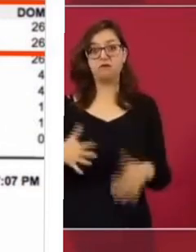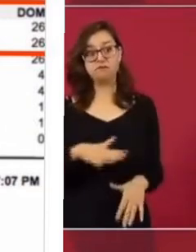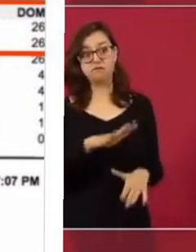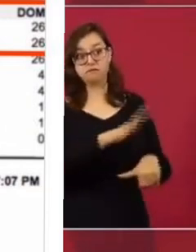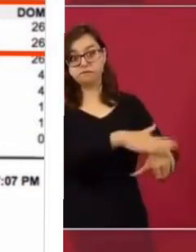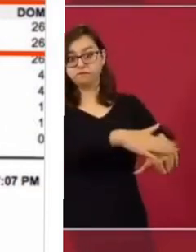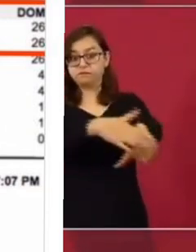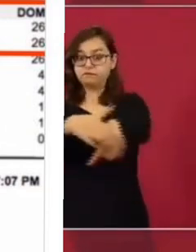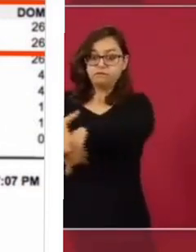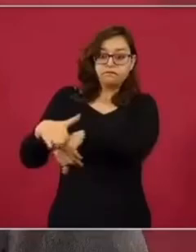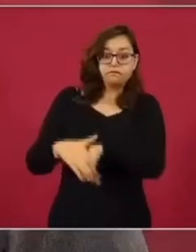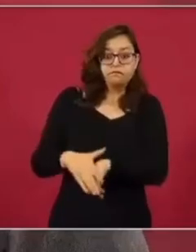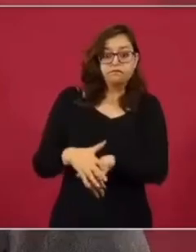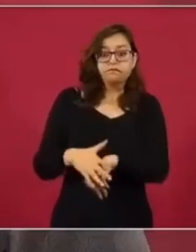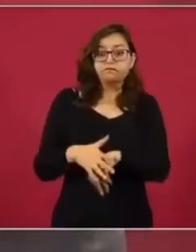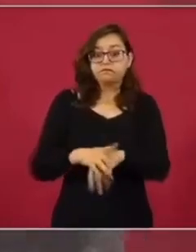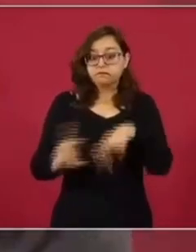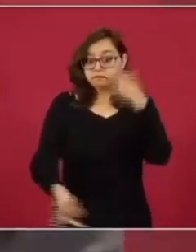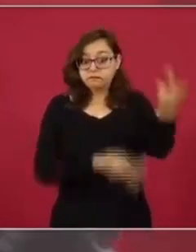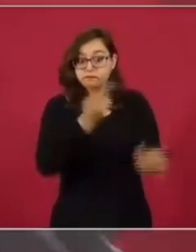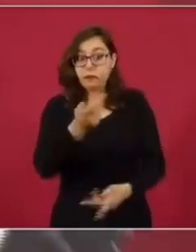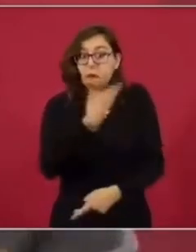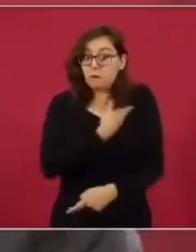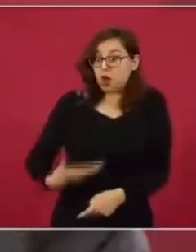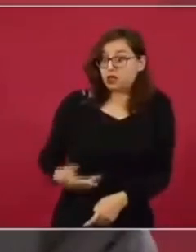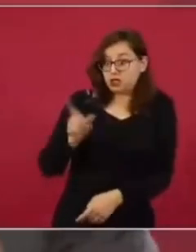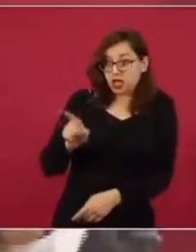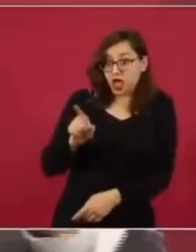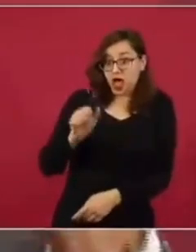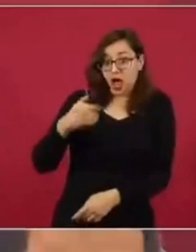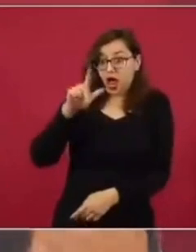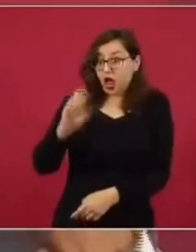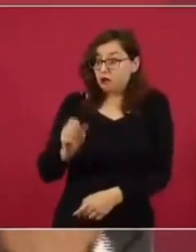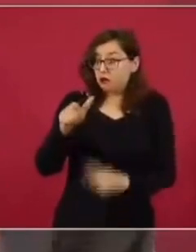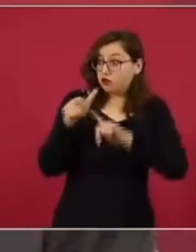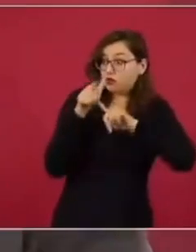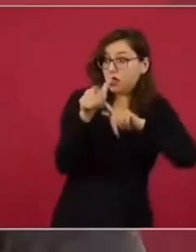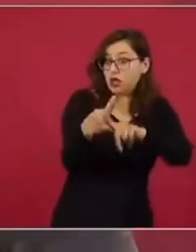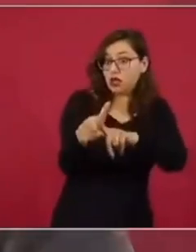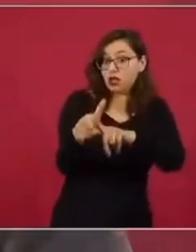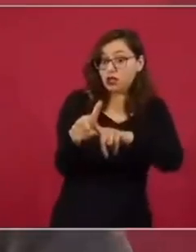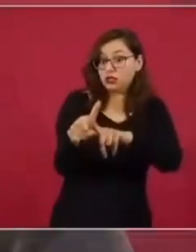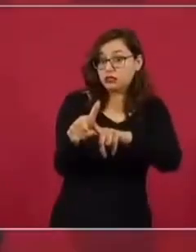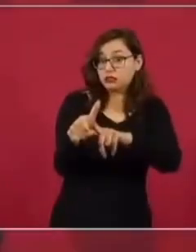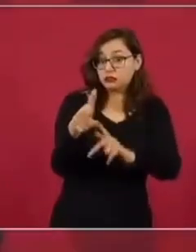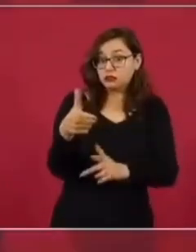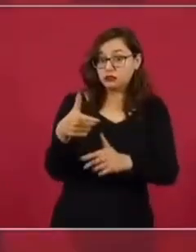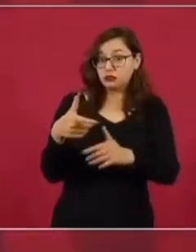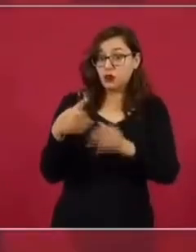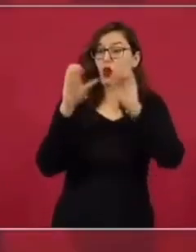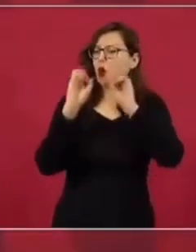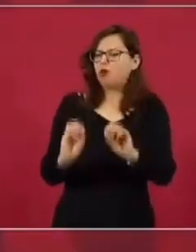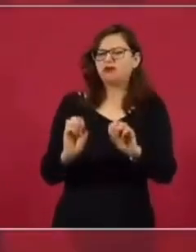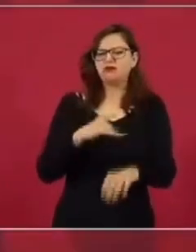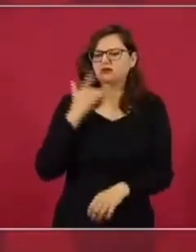Manuel López Obrador y su pareja, donde La Jornada solo publicó la página 1 del contrato de renta que firmó